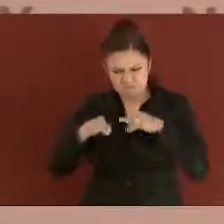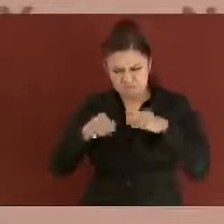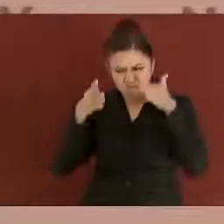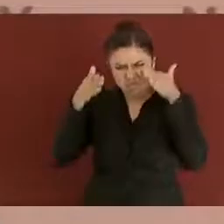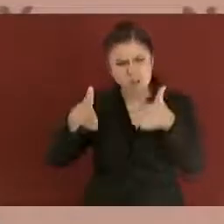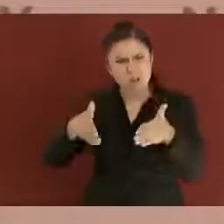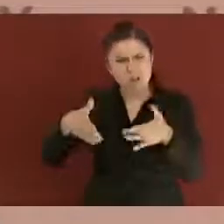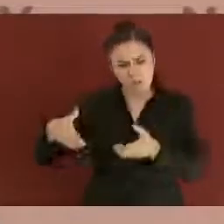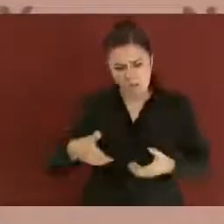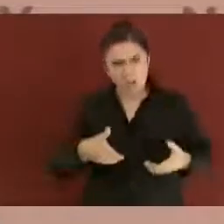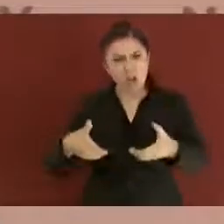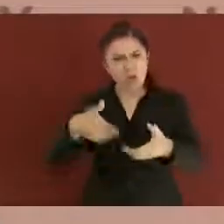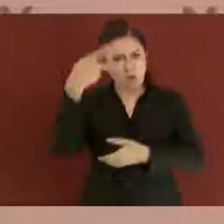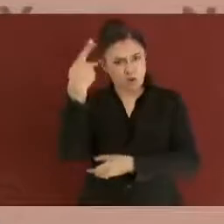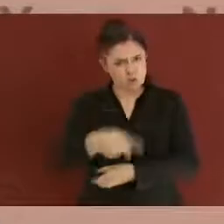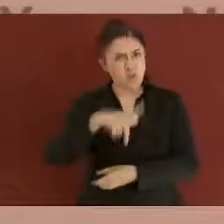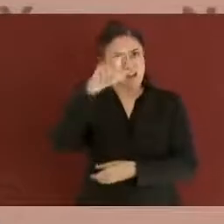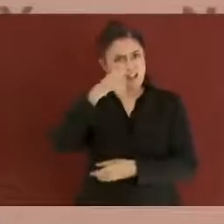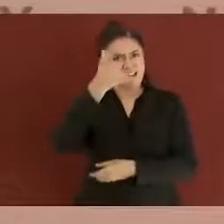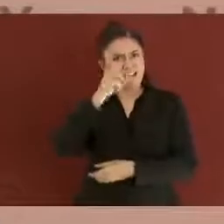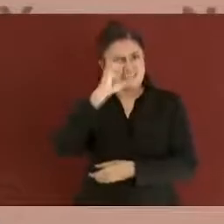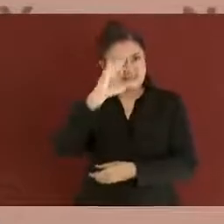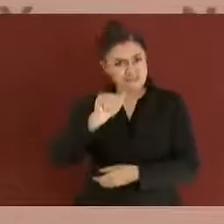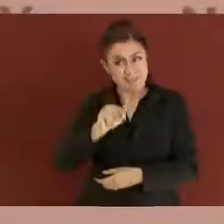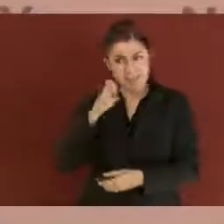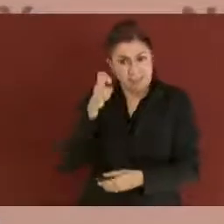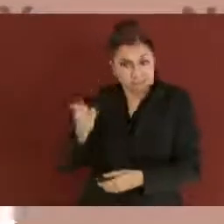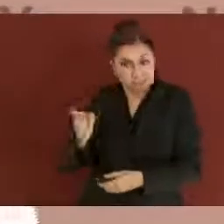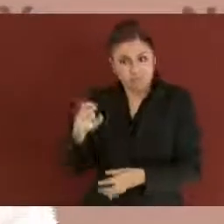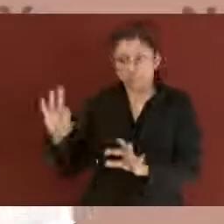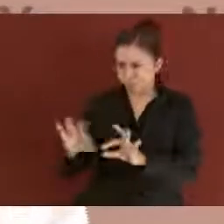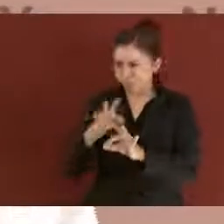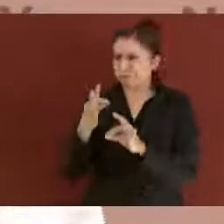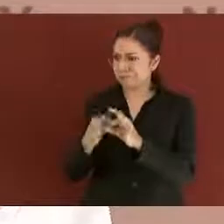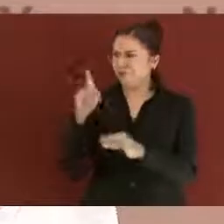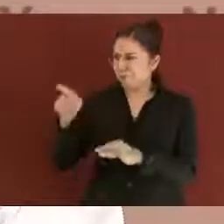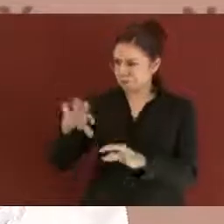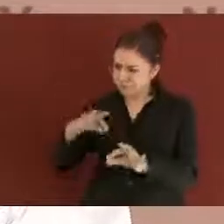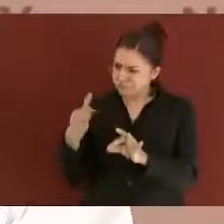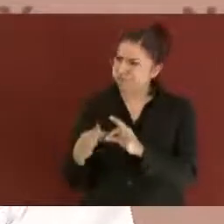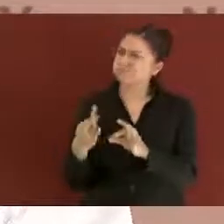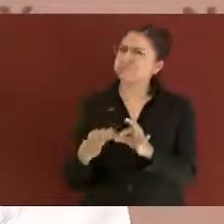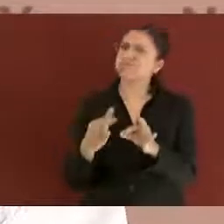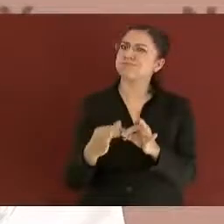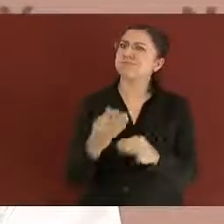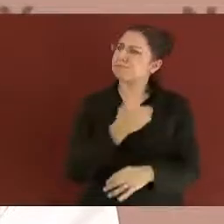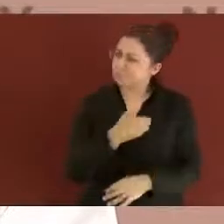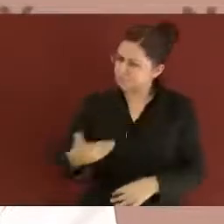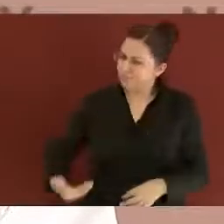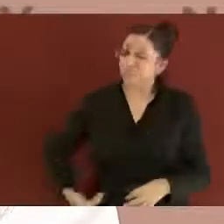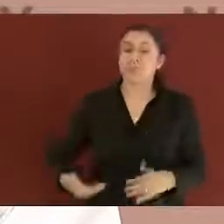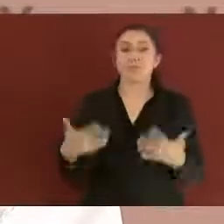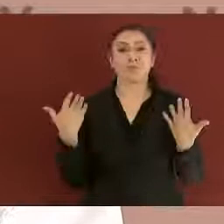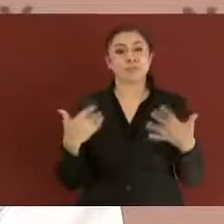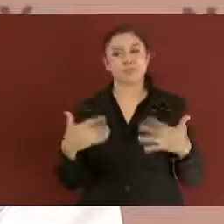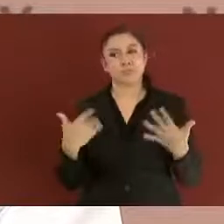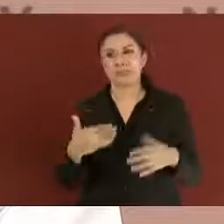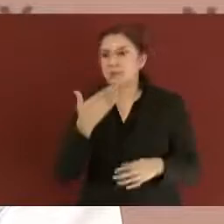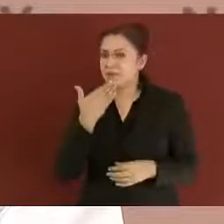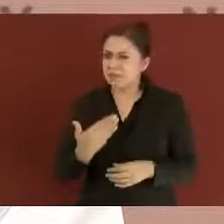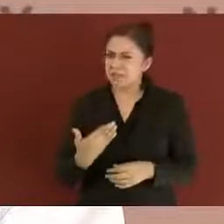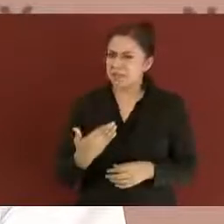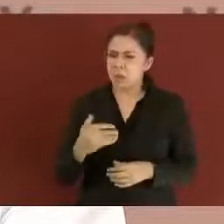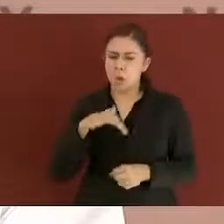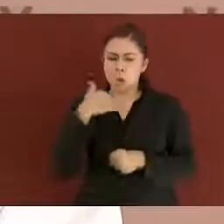hace de manera puntual, señor presidente. También el próximo 7 de diciembre se cumplirán dos años de que